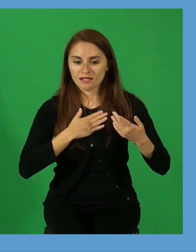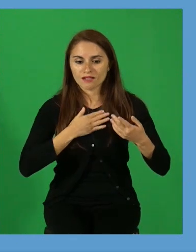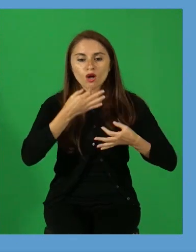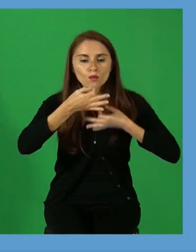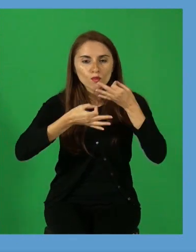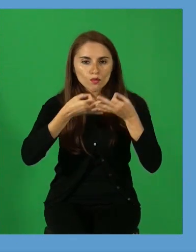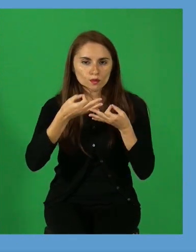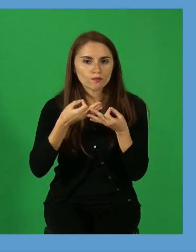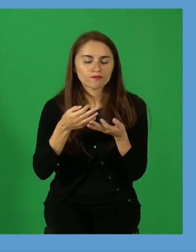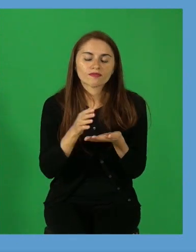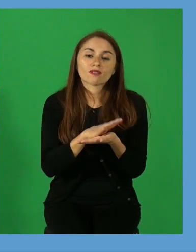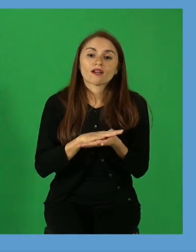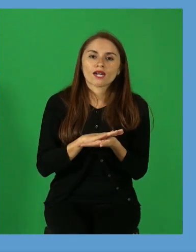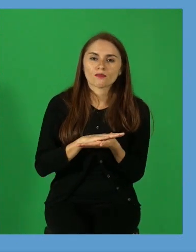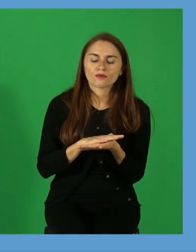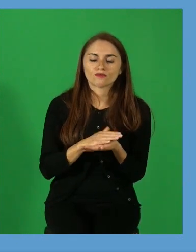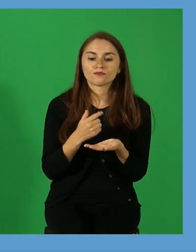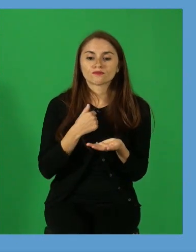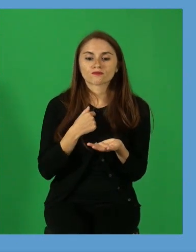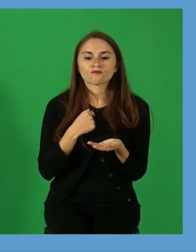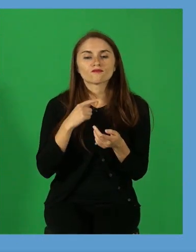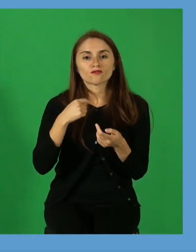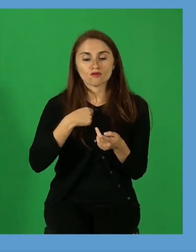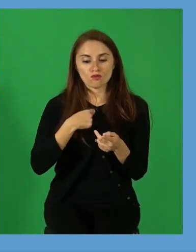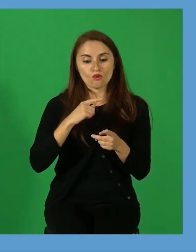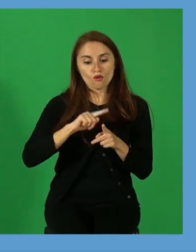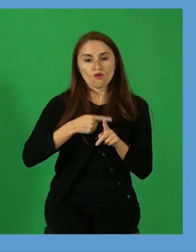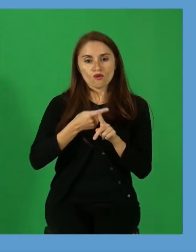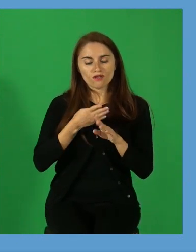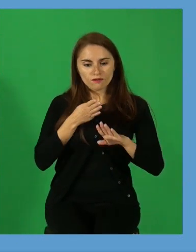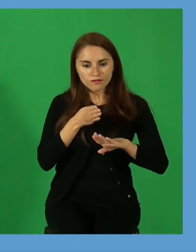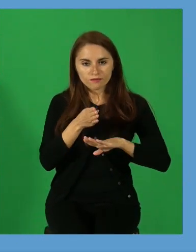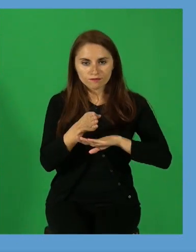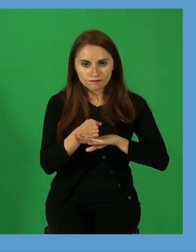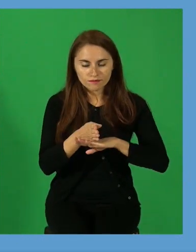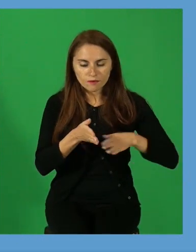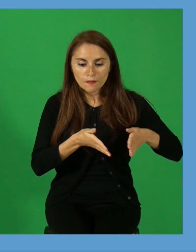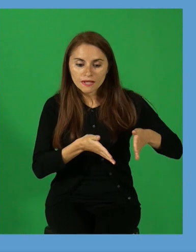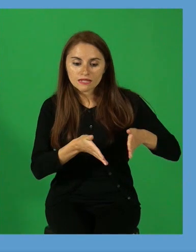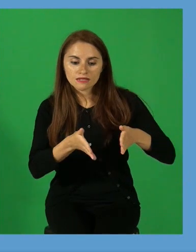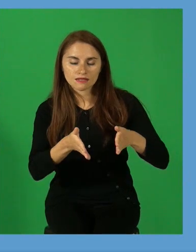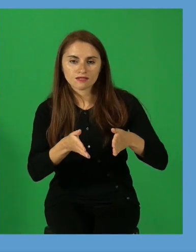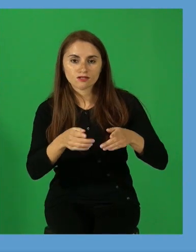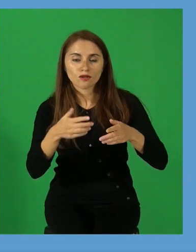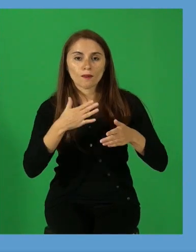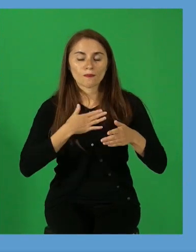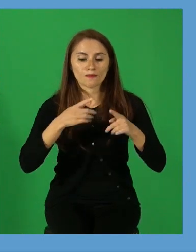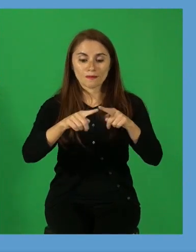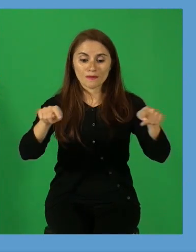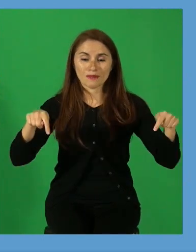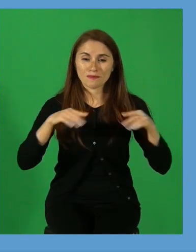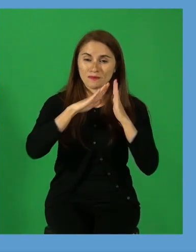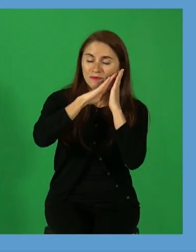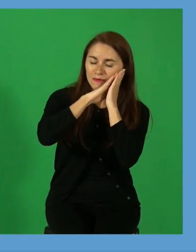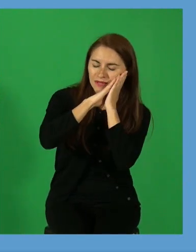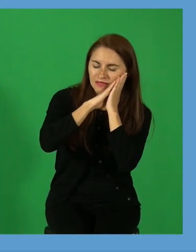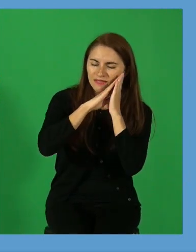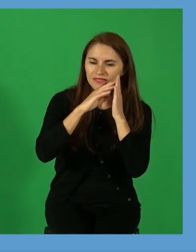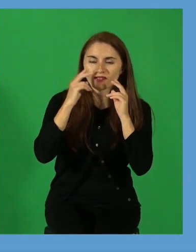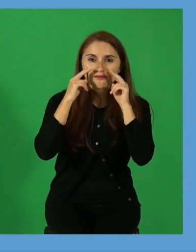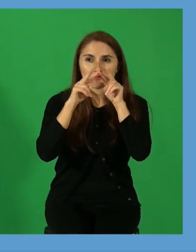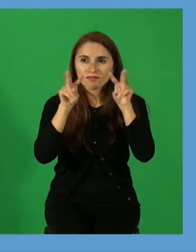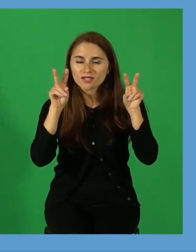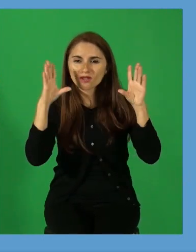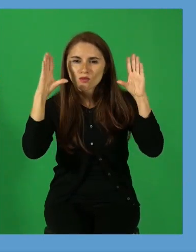como ejemplo, vuelvo al pasillo y entro a mi pieza, está negra entera, camino